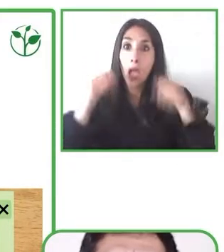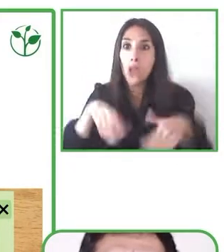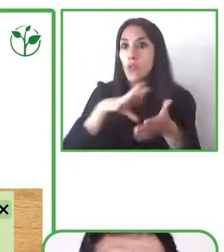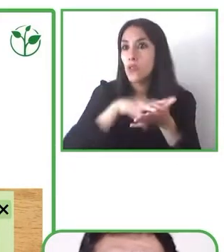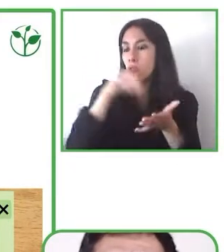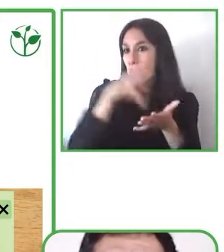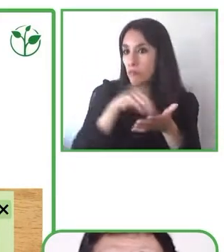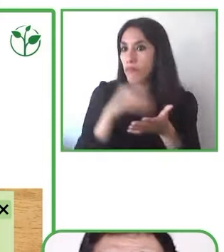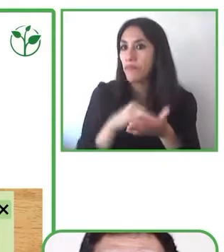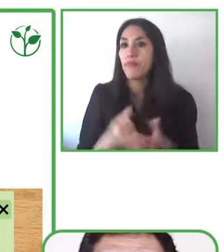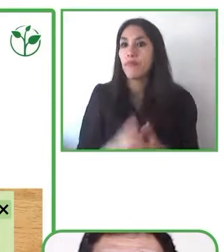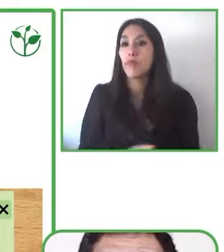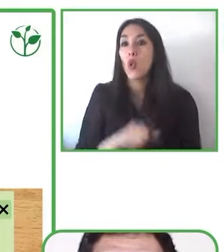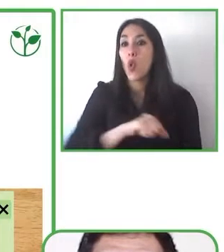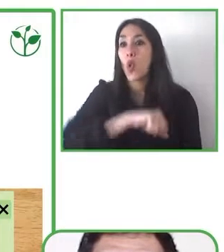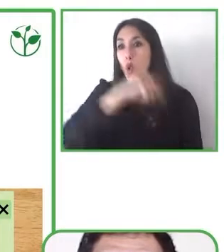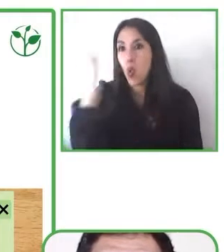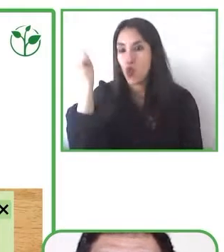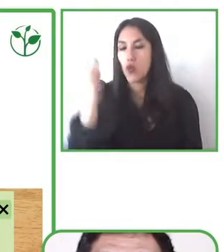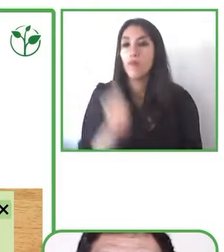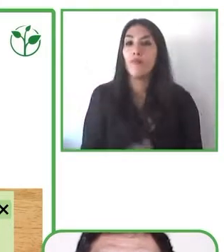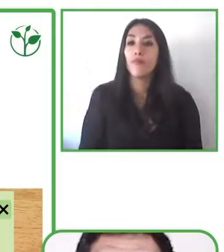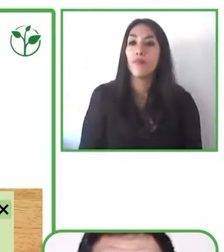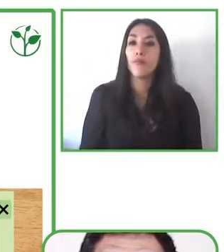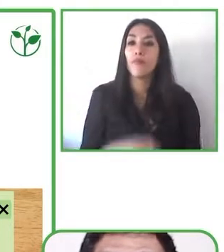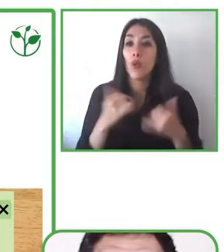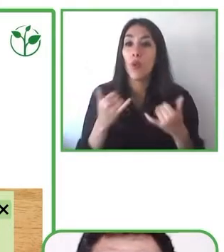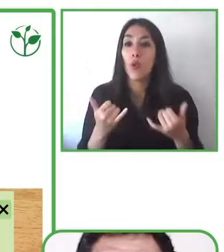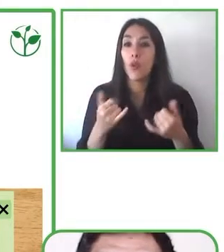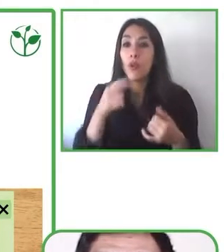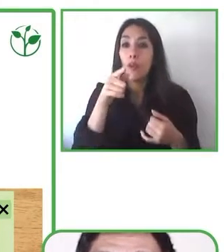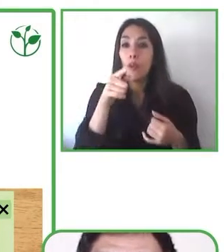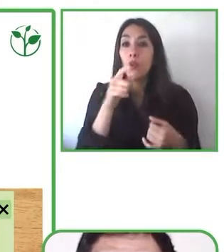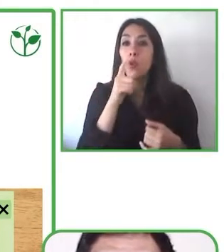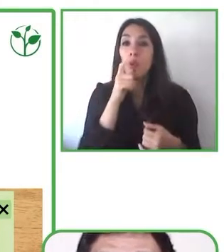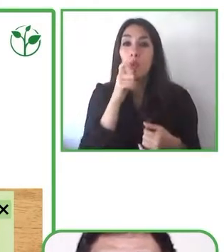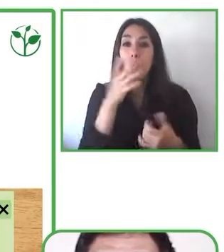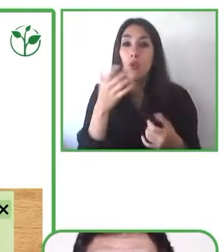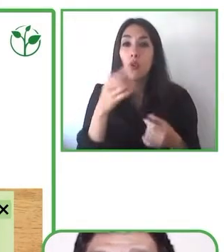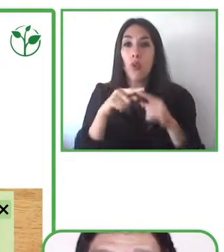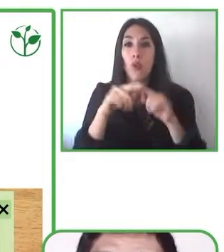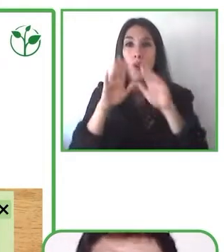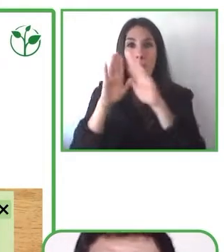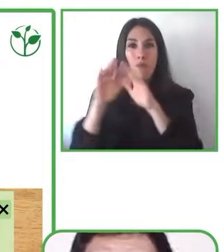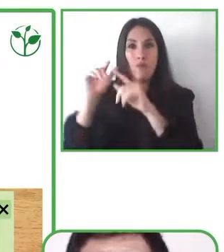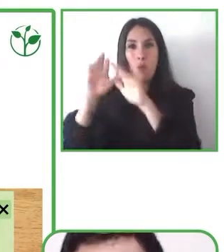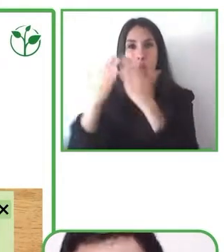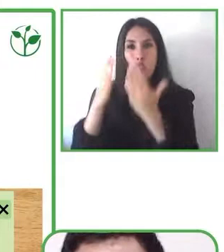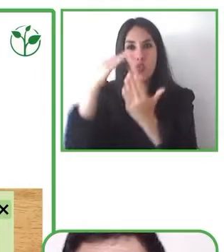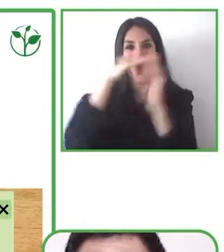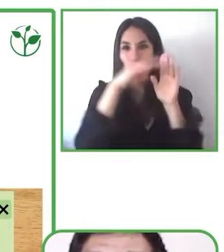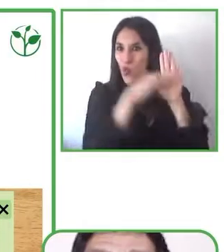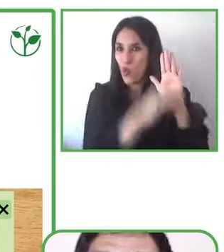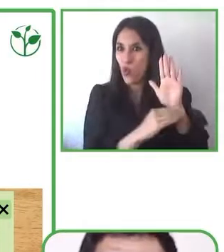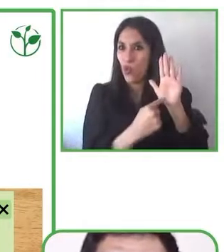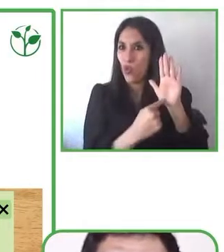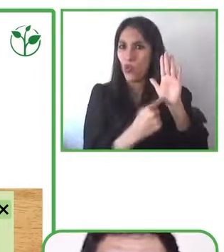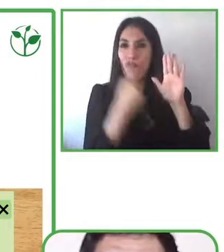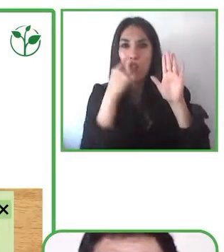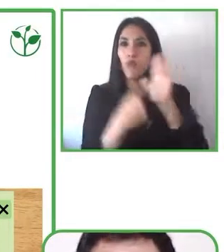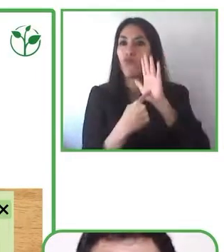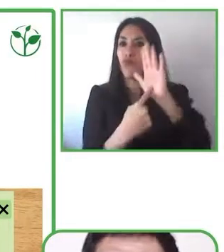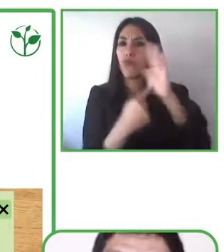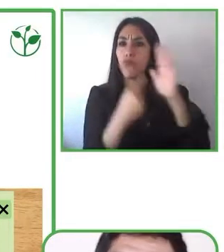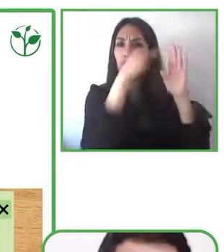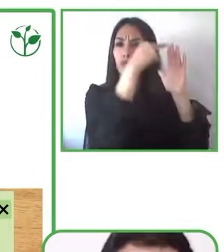con un manual de usuario, el cual también está calibrado en distintos niveles de desarrollo de habilidades, de tal